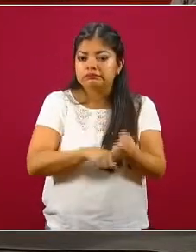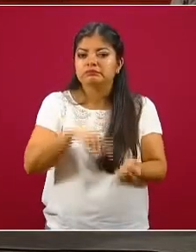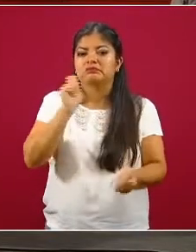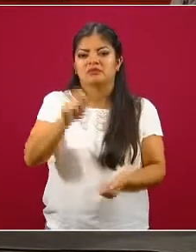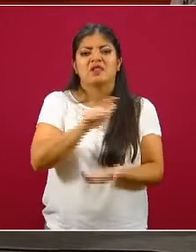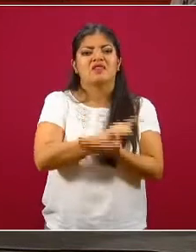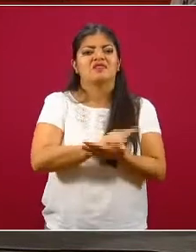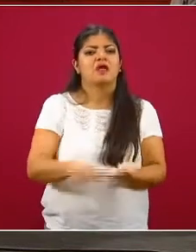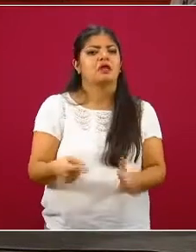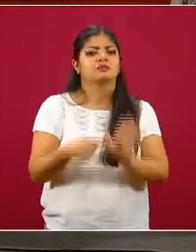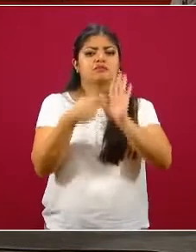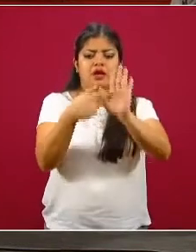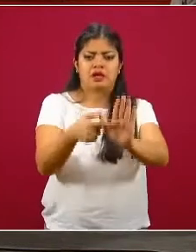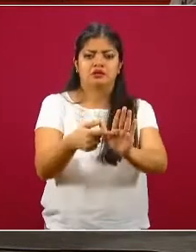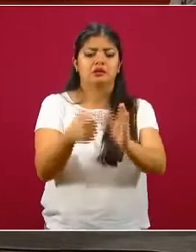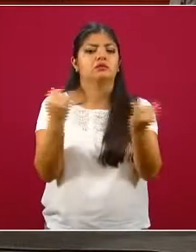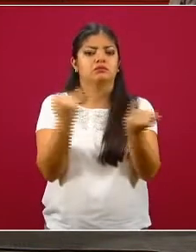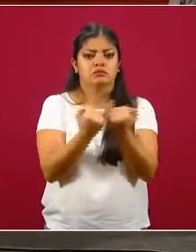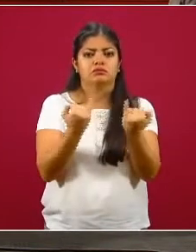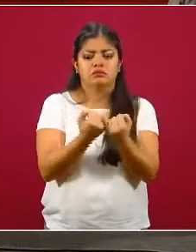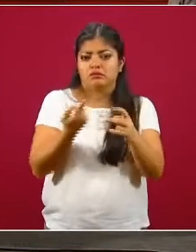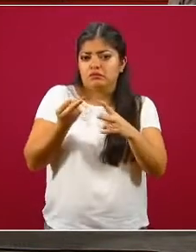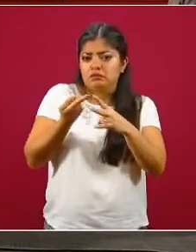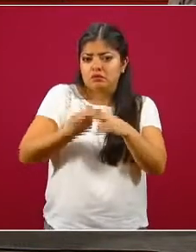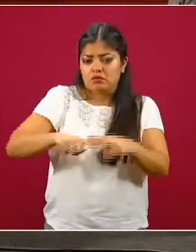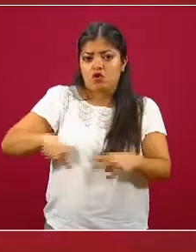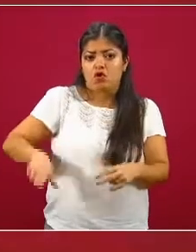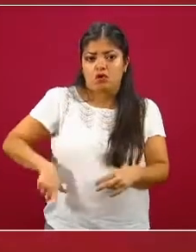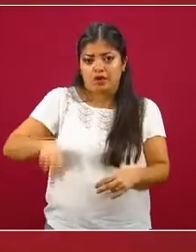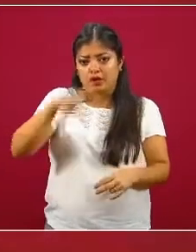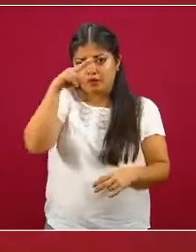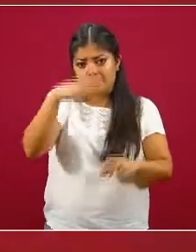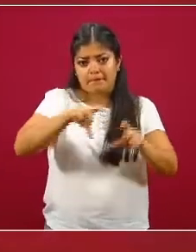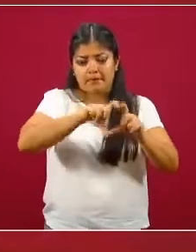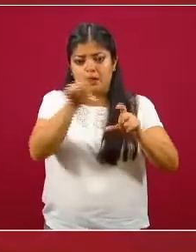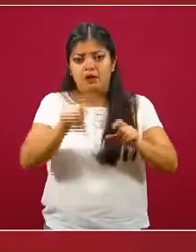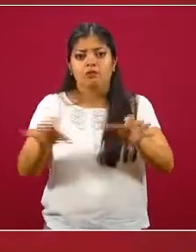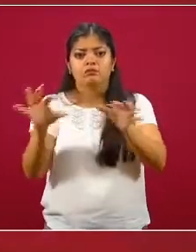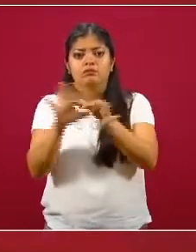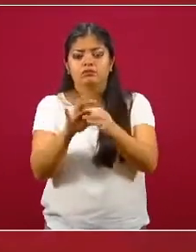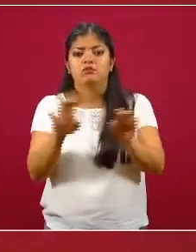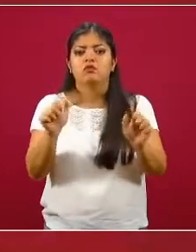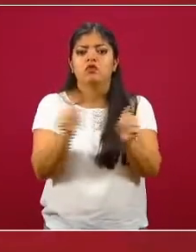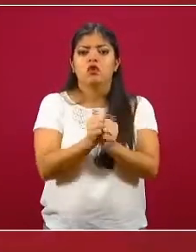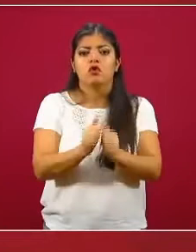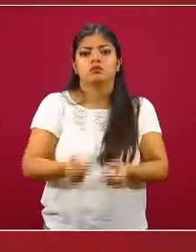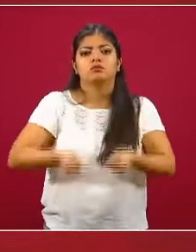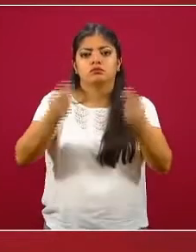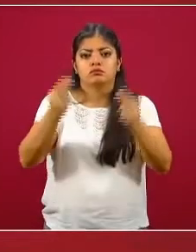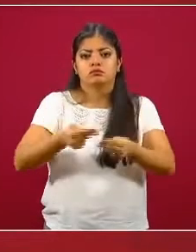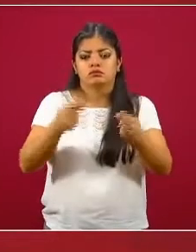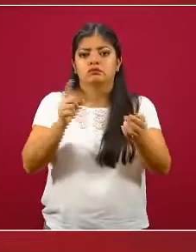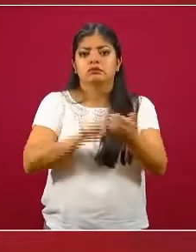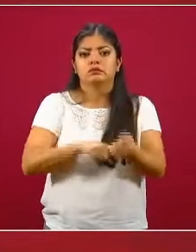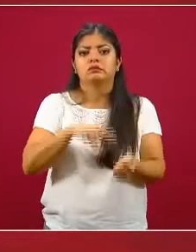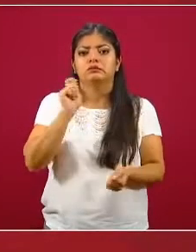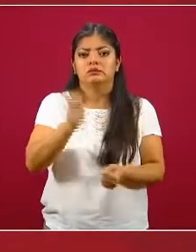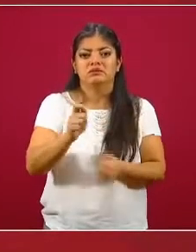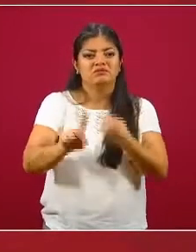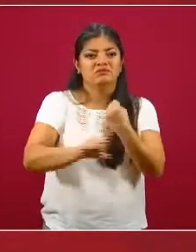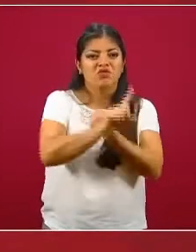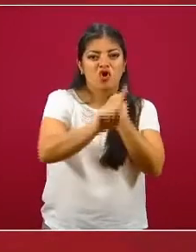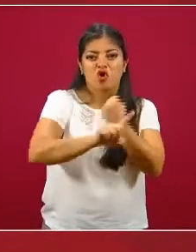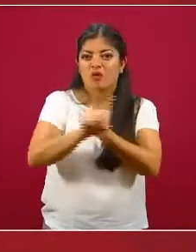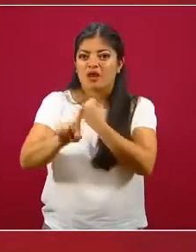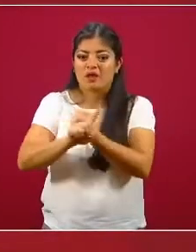transparencia como la que ha iniciado el Gobierno de México en su vinculación con la industria, el abordaje apropiado de los conflictos de